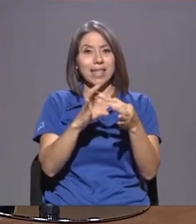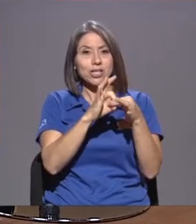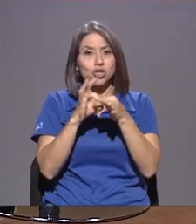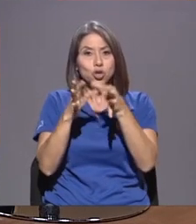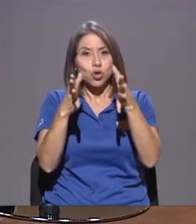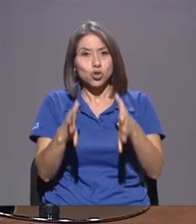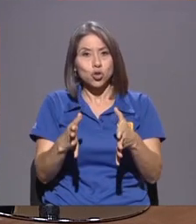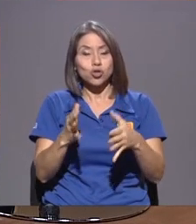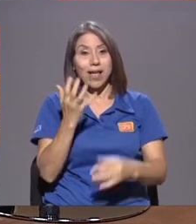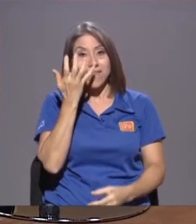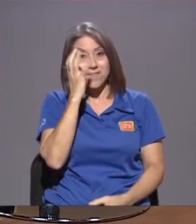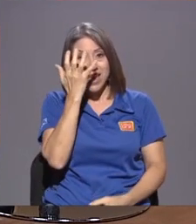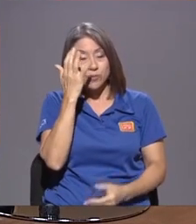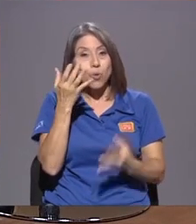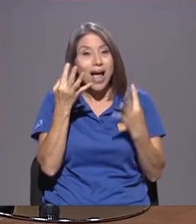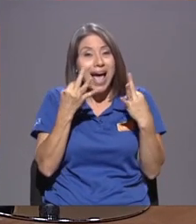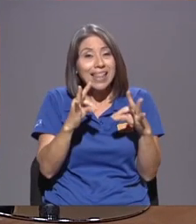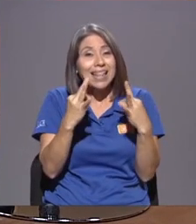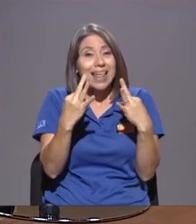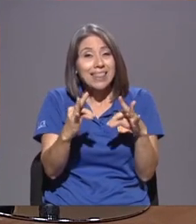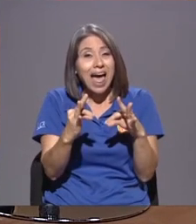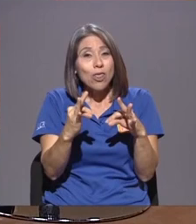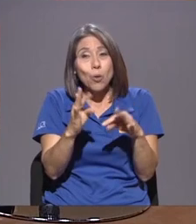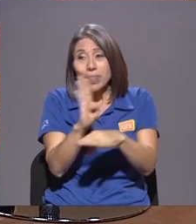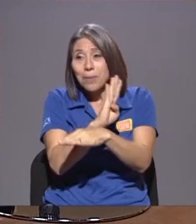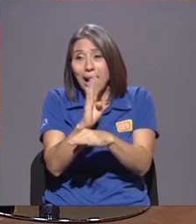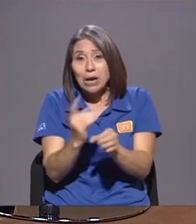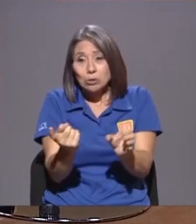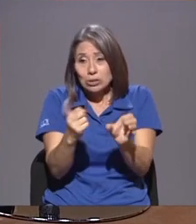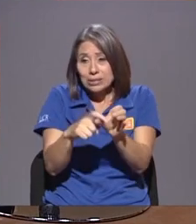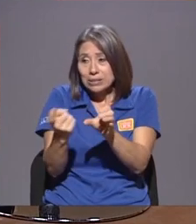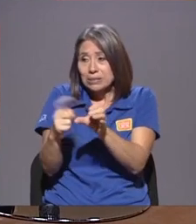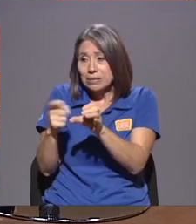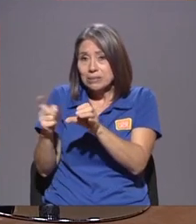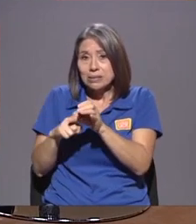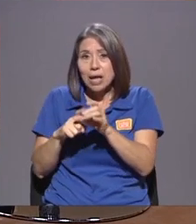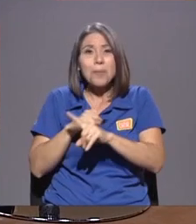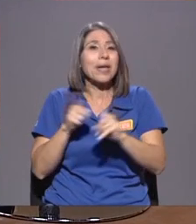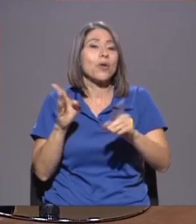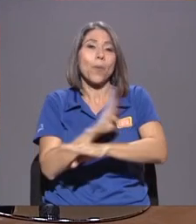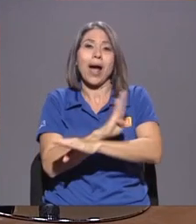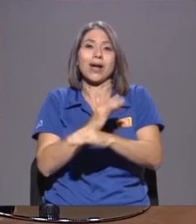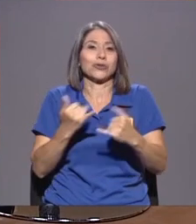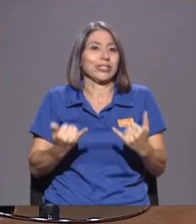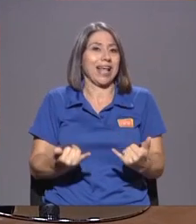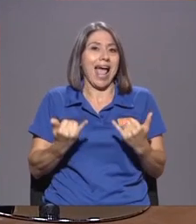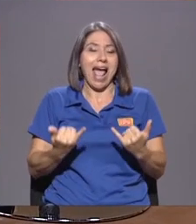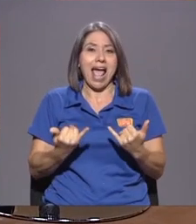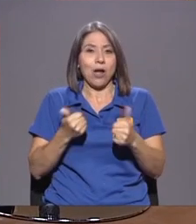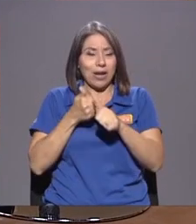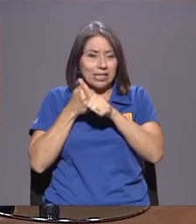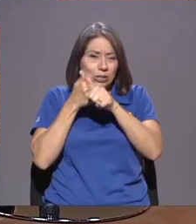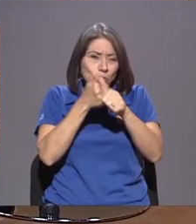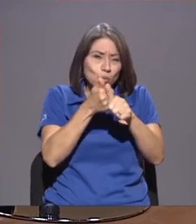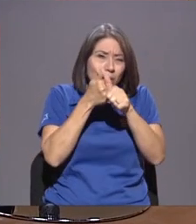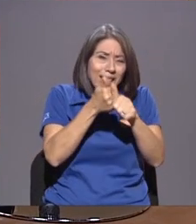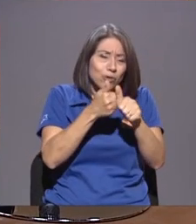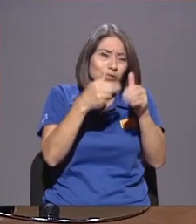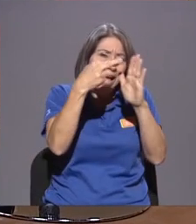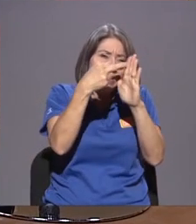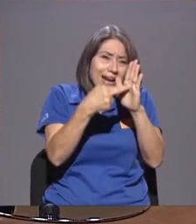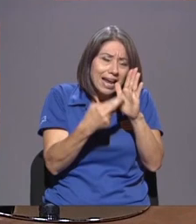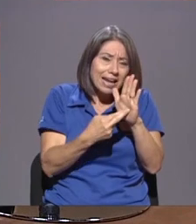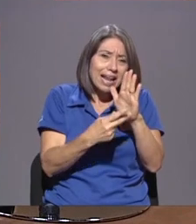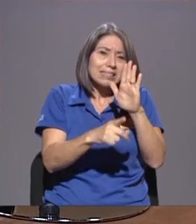Facebook Ha Tratado De Incorporar A Bancos Pero Los Bancos Están Ya Hoy En Día Sujetos A Todas Estas Reglas